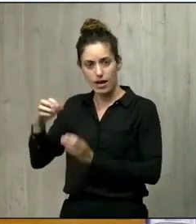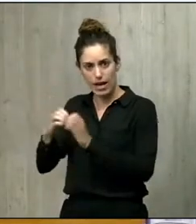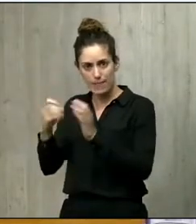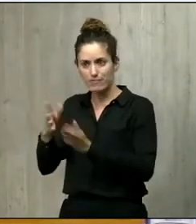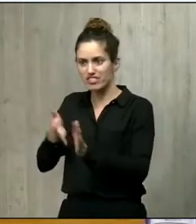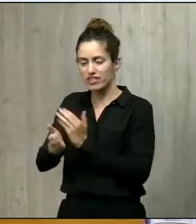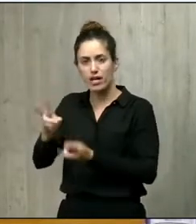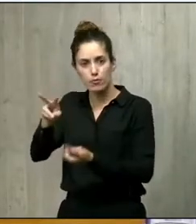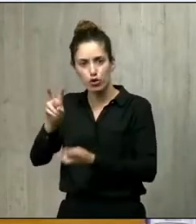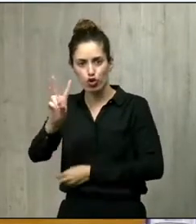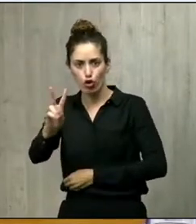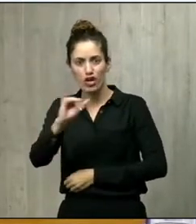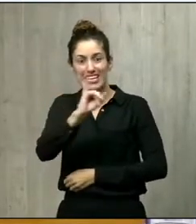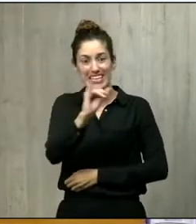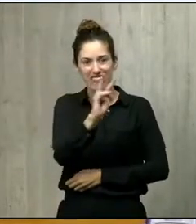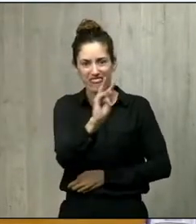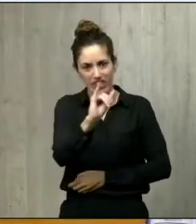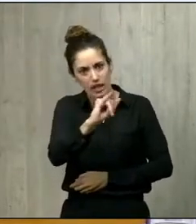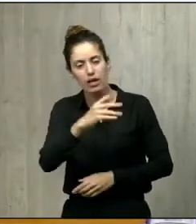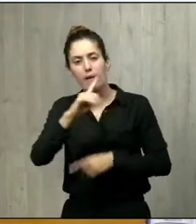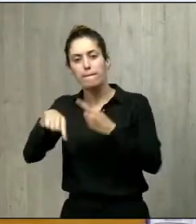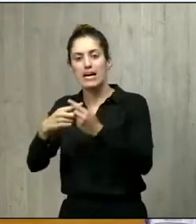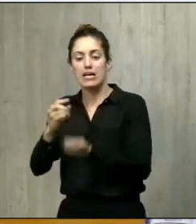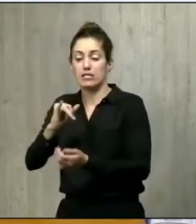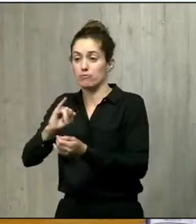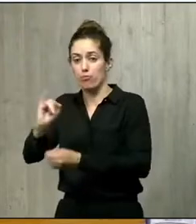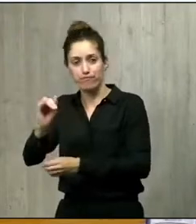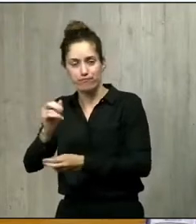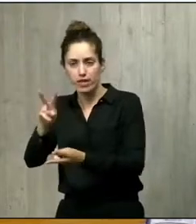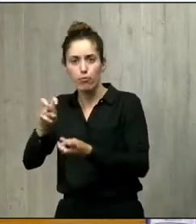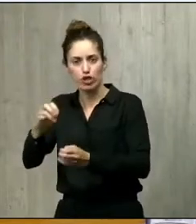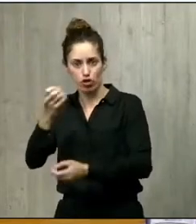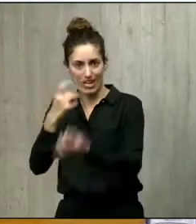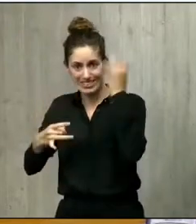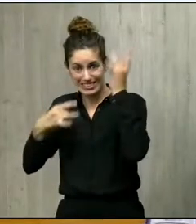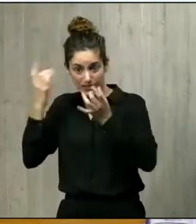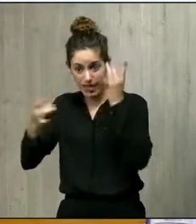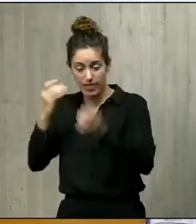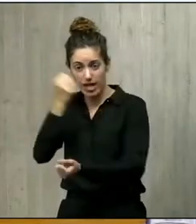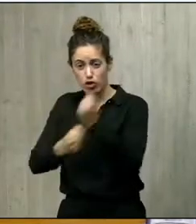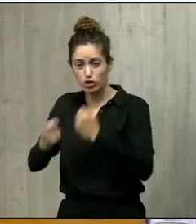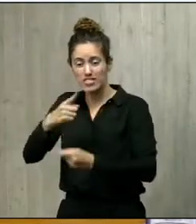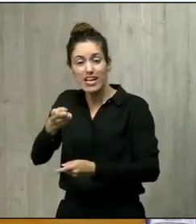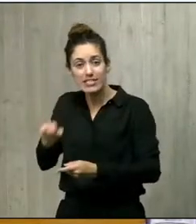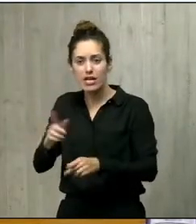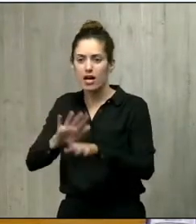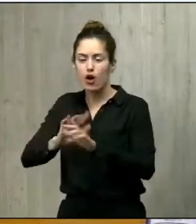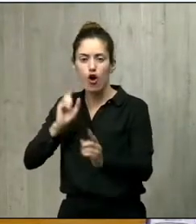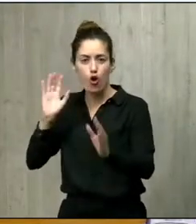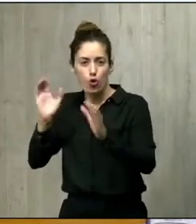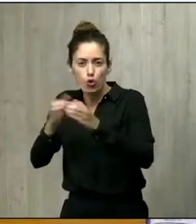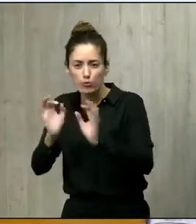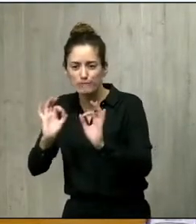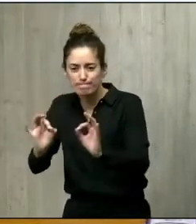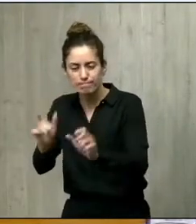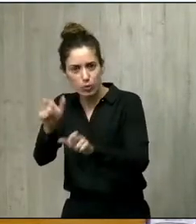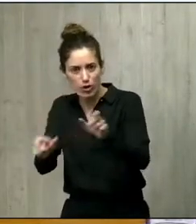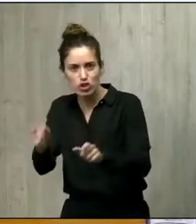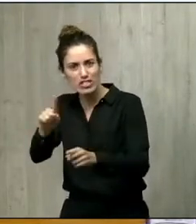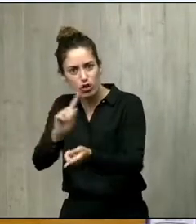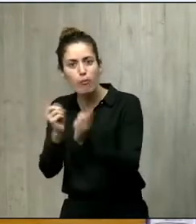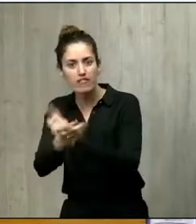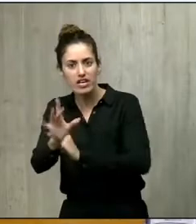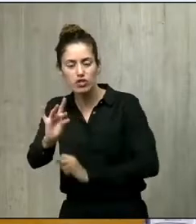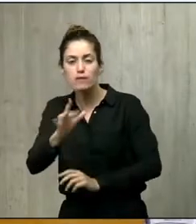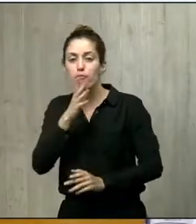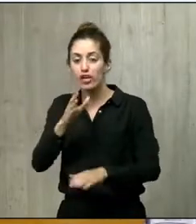impuestos, el IBI y el Impuesto de Actividades Económicas, que serán bonificados para grupos determinados de población. Lo